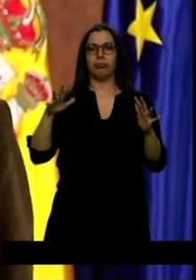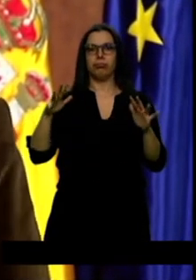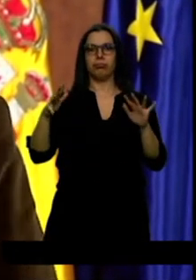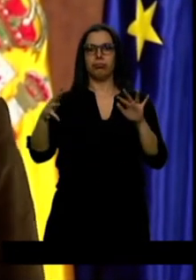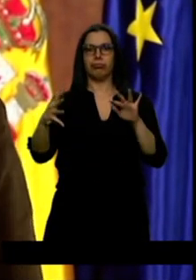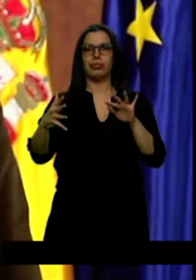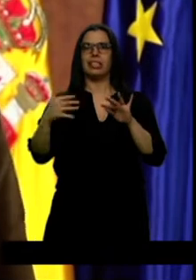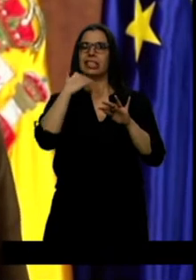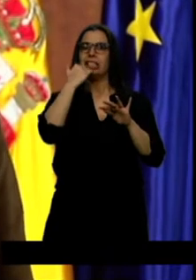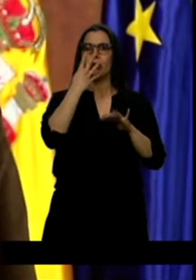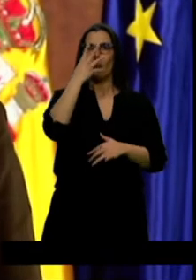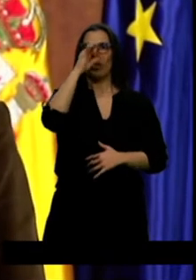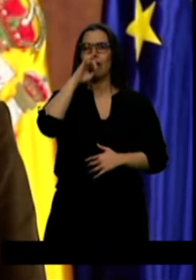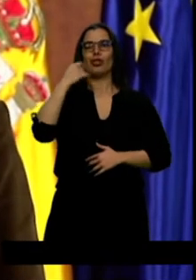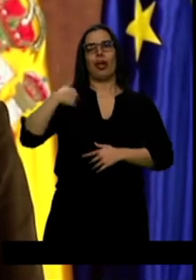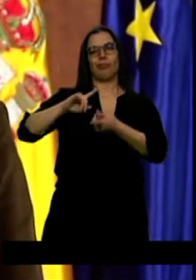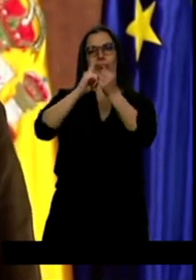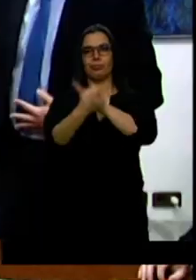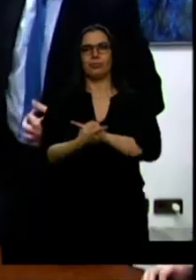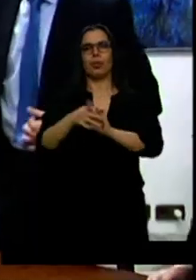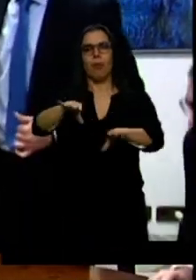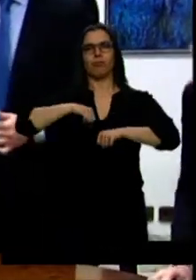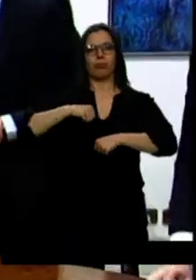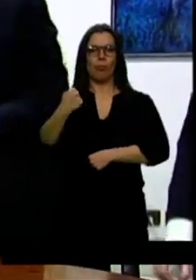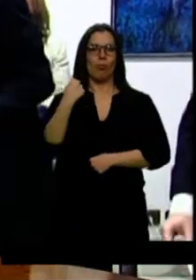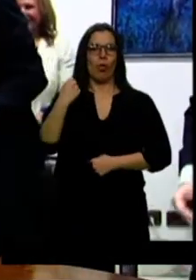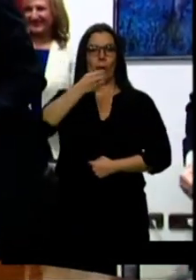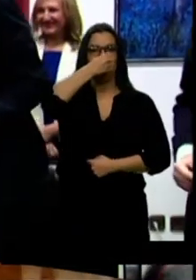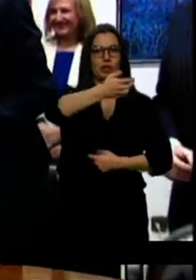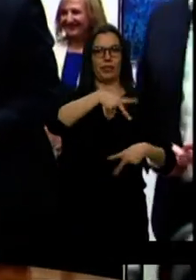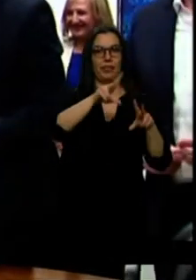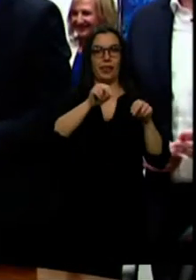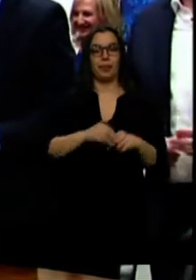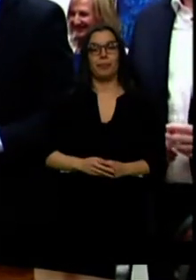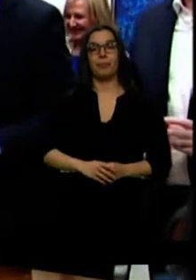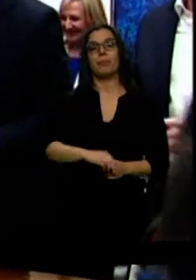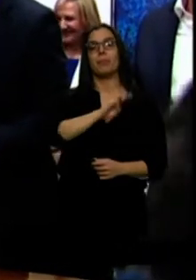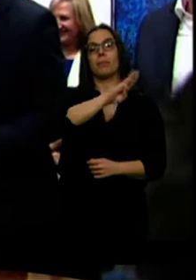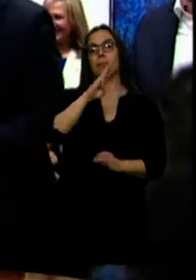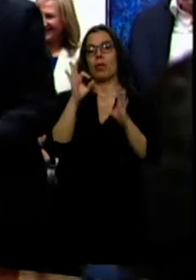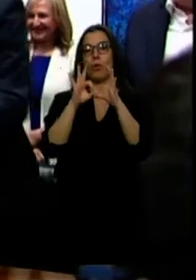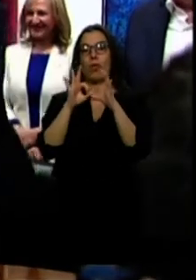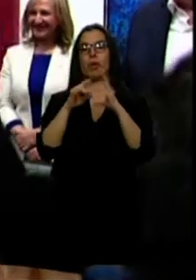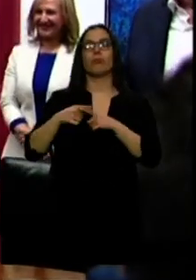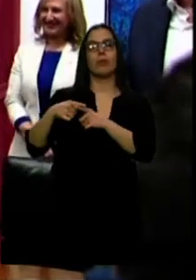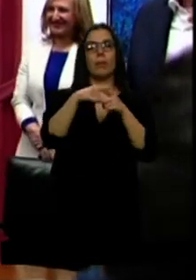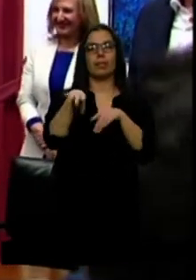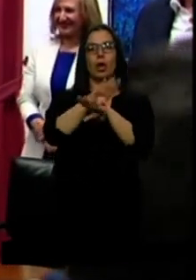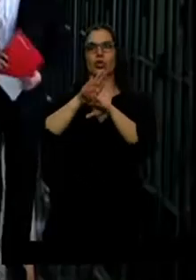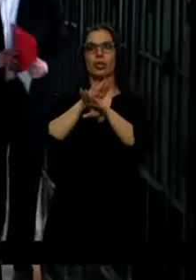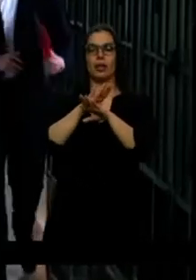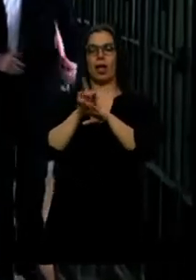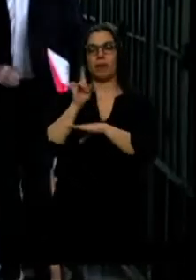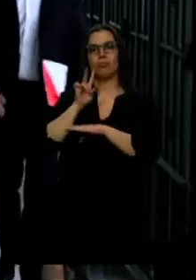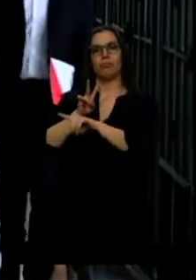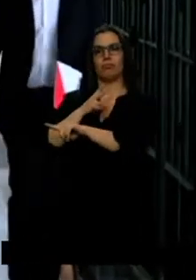en el poder del Partido Socialista Obrero Español. PP y Ciudadanos se reparten las consejerías de la Junta con este pacto, que afecta